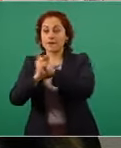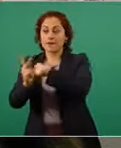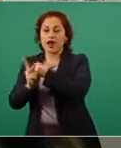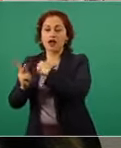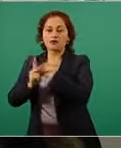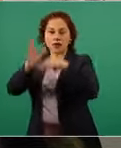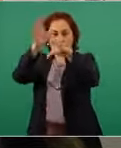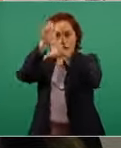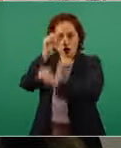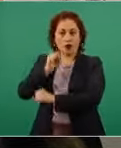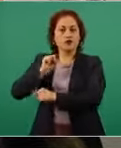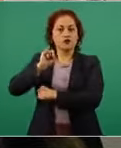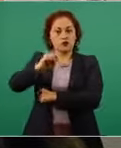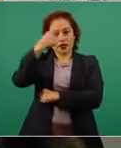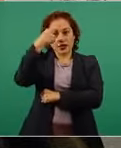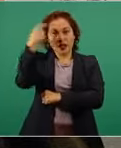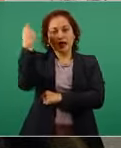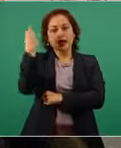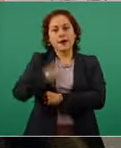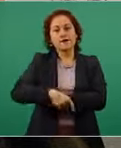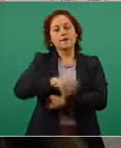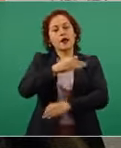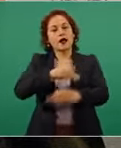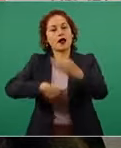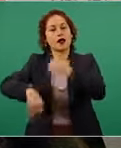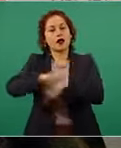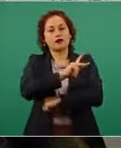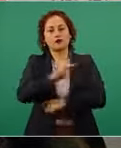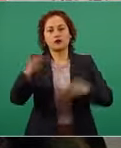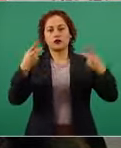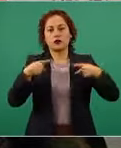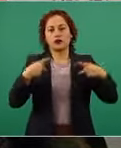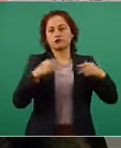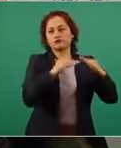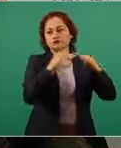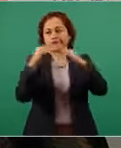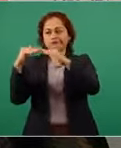garantizara el acceso equitativo y universal a medicamentos y a vacunas.